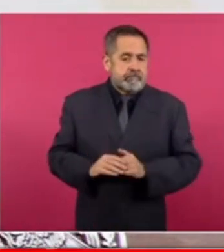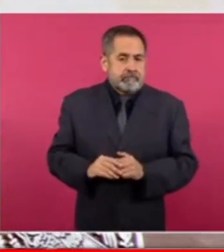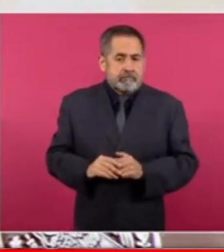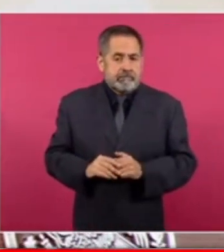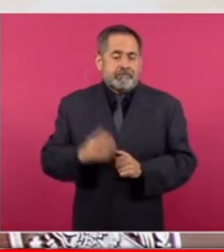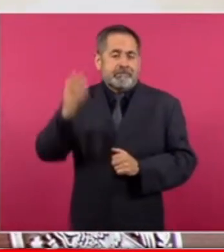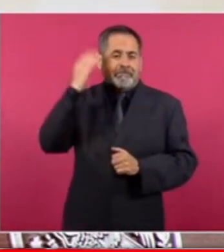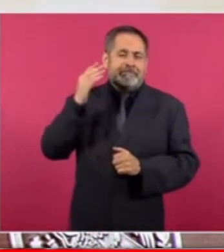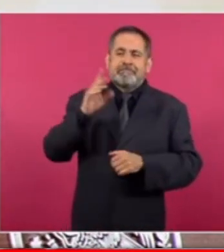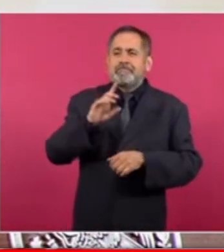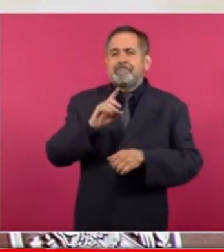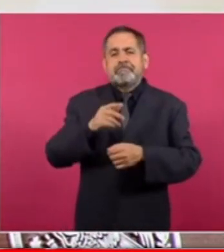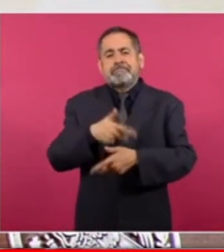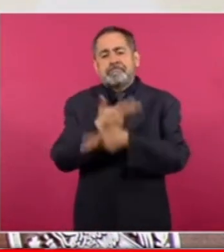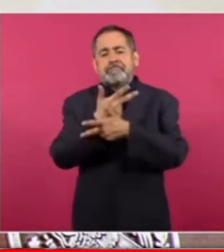virtuales